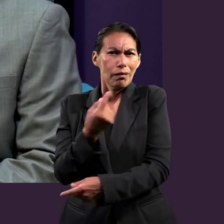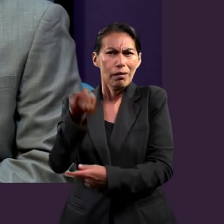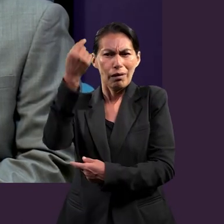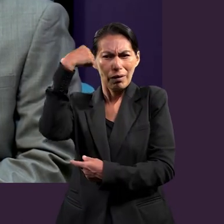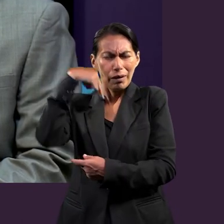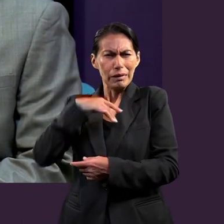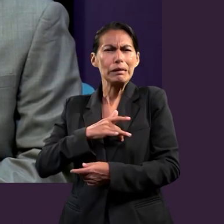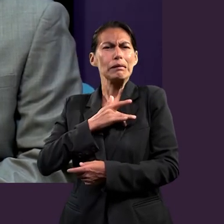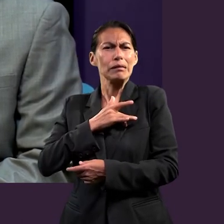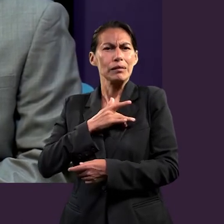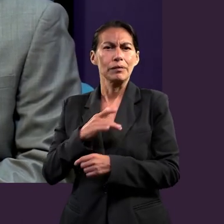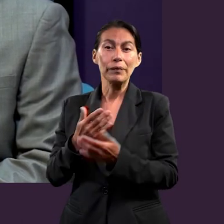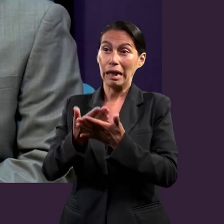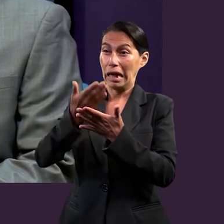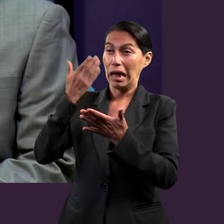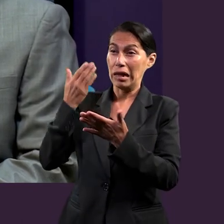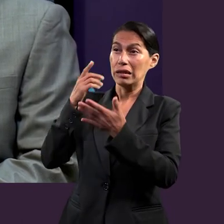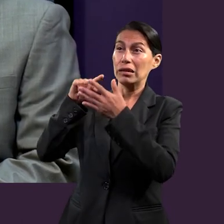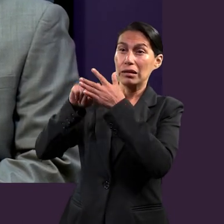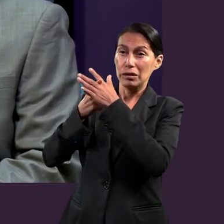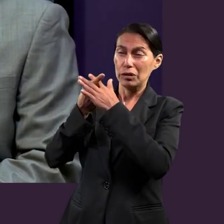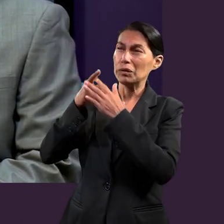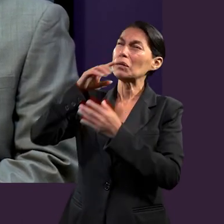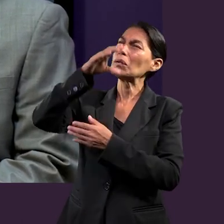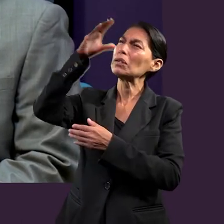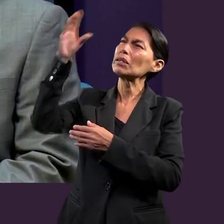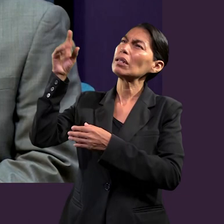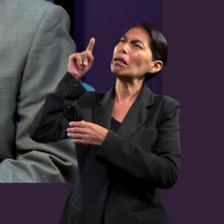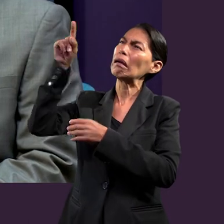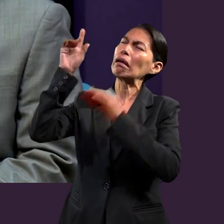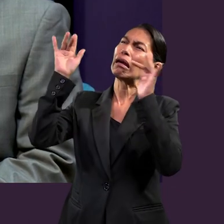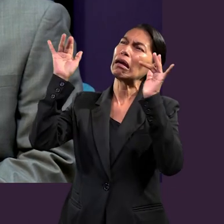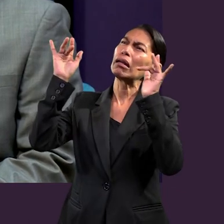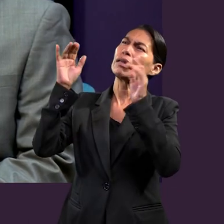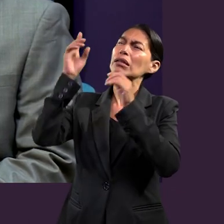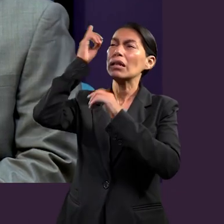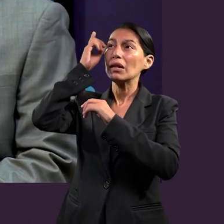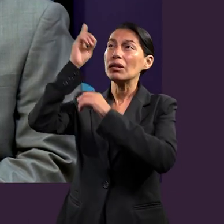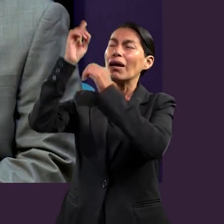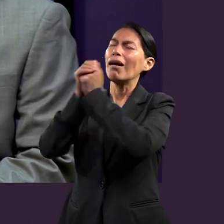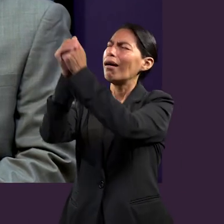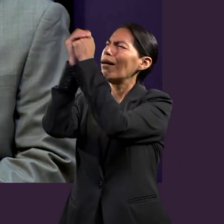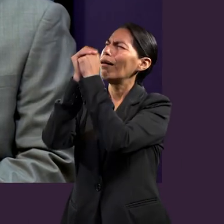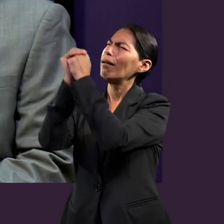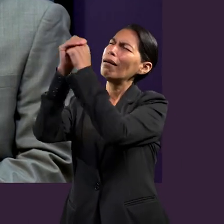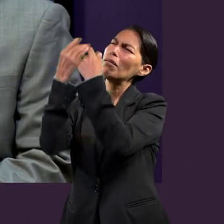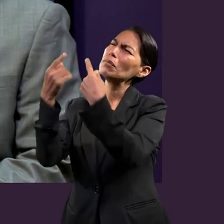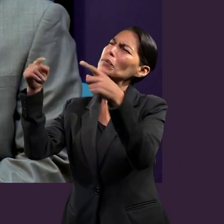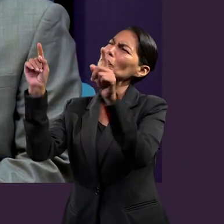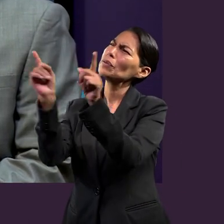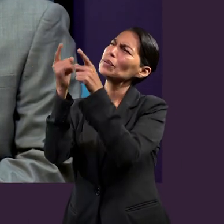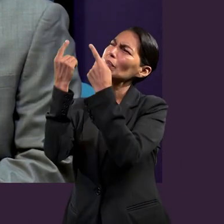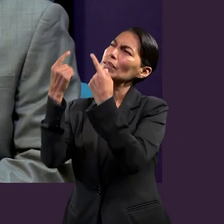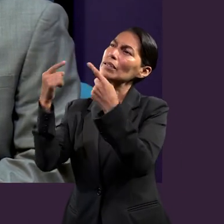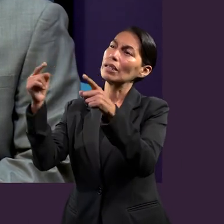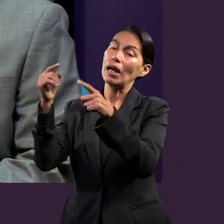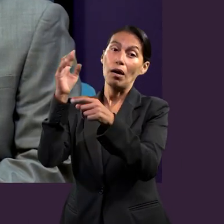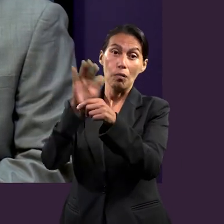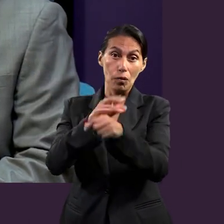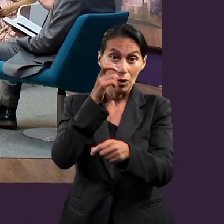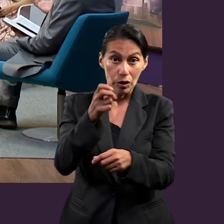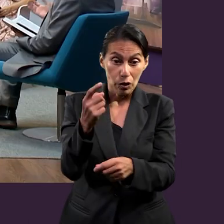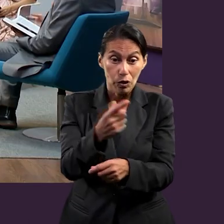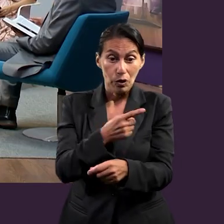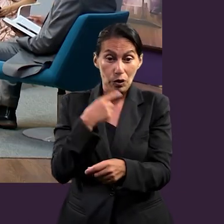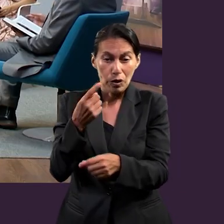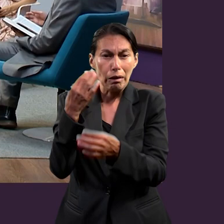sabemos, desde el principio, en el cielo, los ángeles adoraban a Dios con música. Entonces, es algo muy importante a lo que le deberíamos dar,